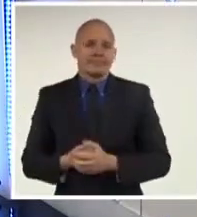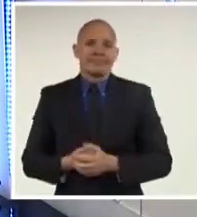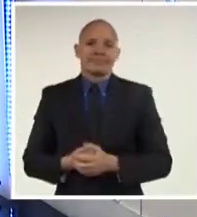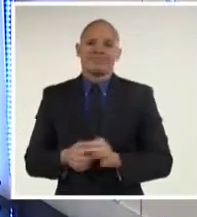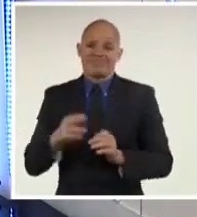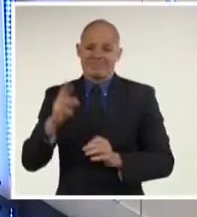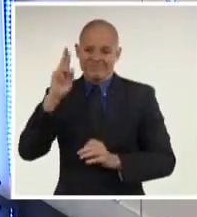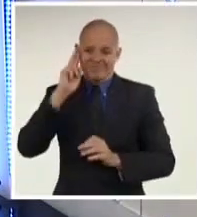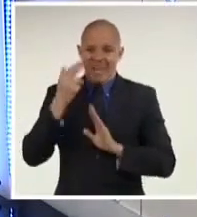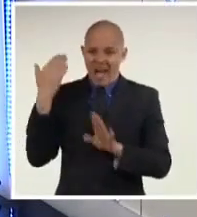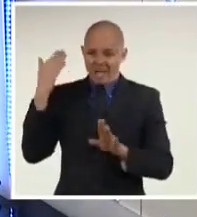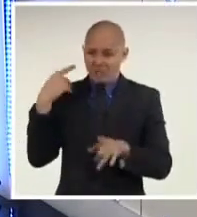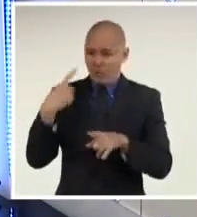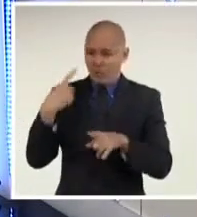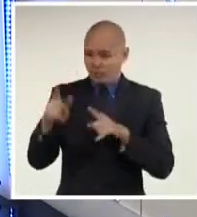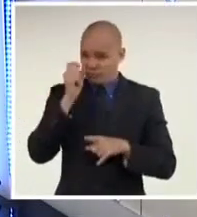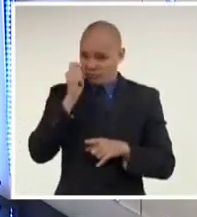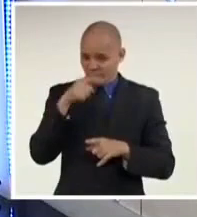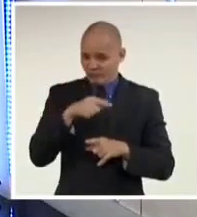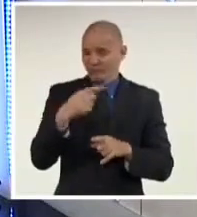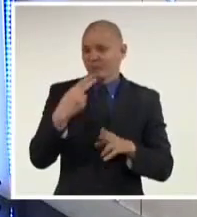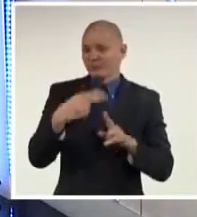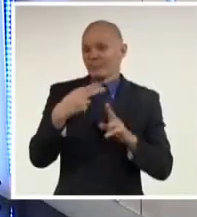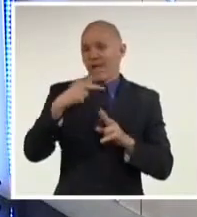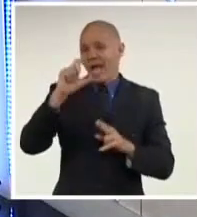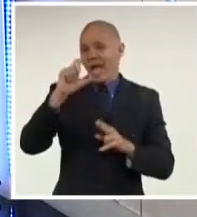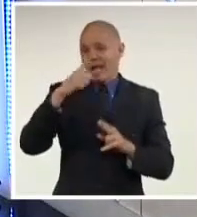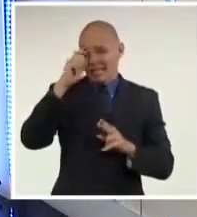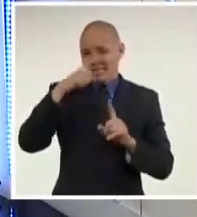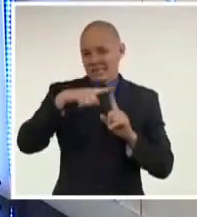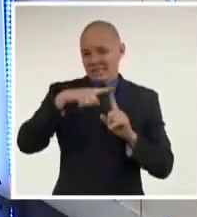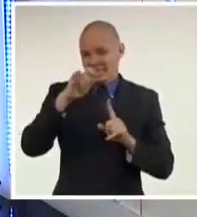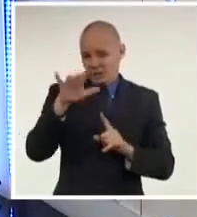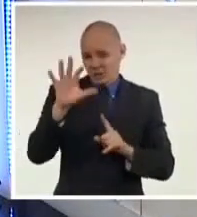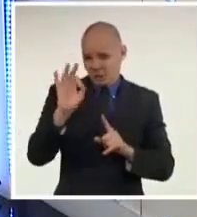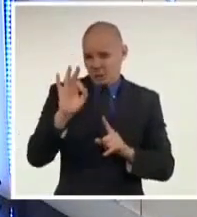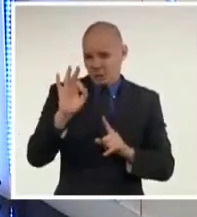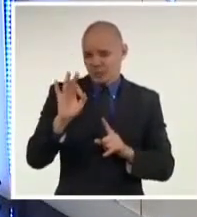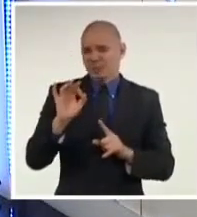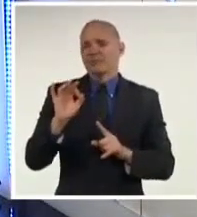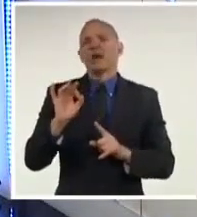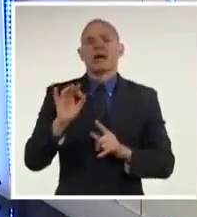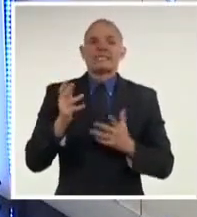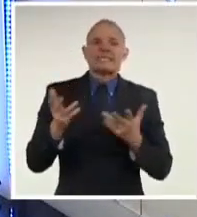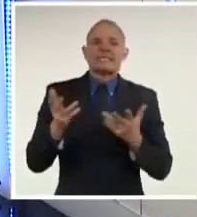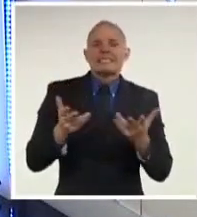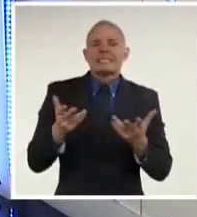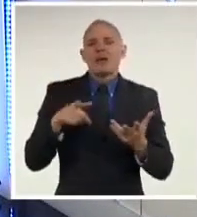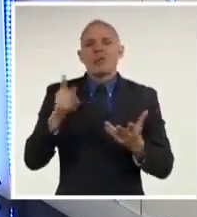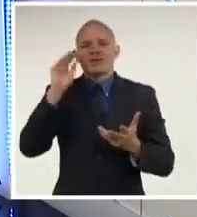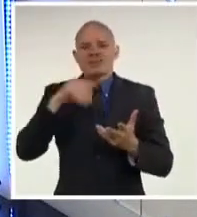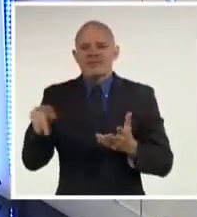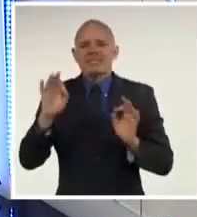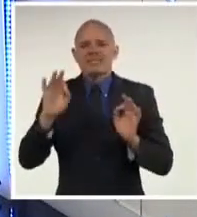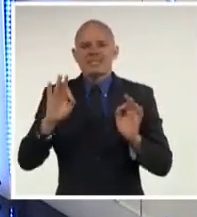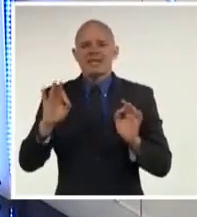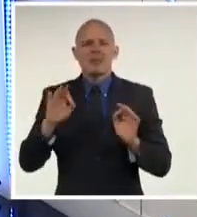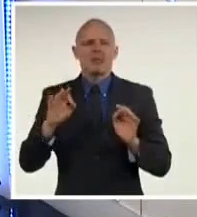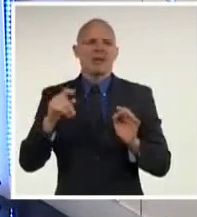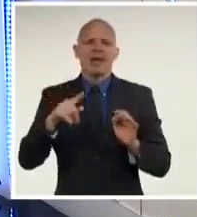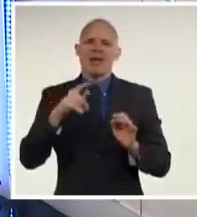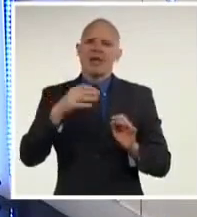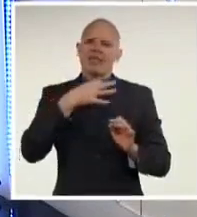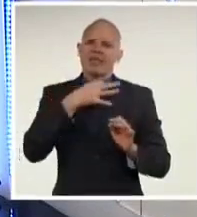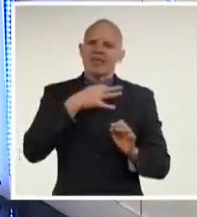acumuló simpatías. El interior rural, pobre, malnutrido, vestido con la huipala, con rostros